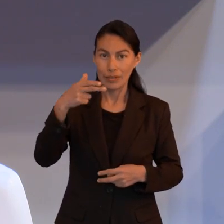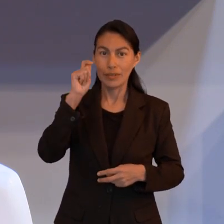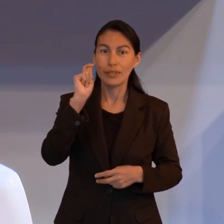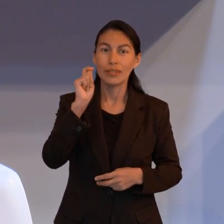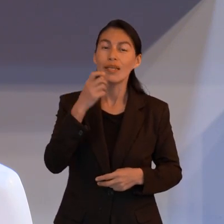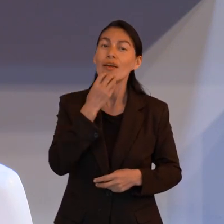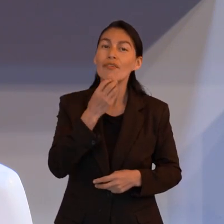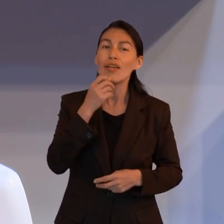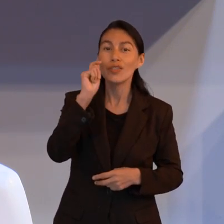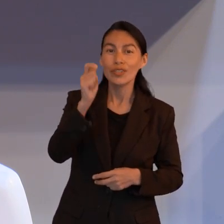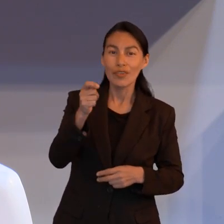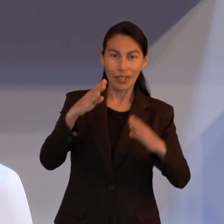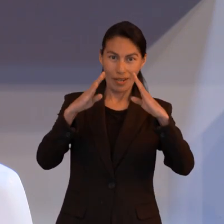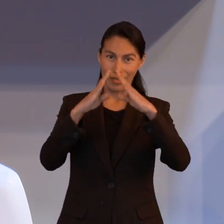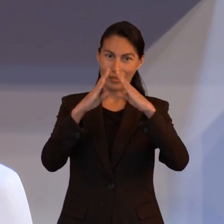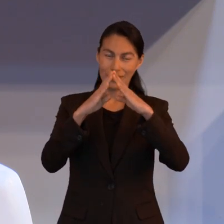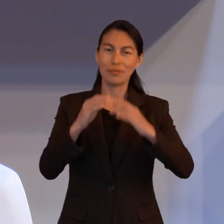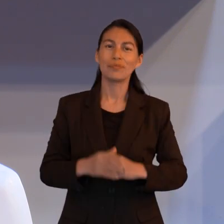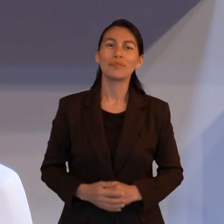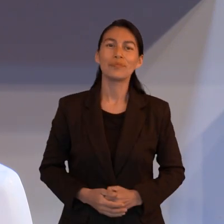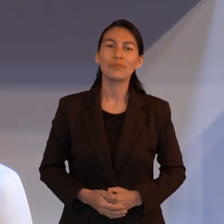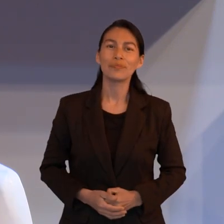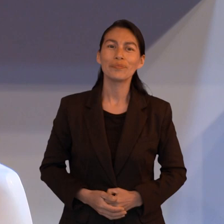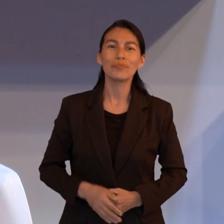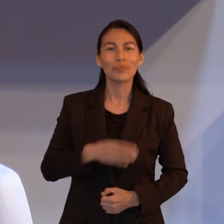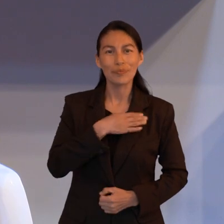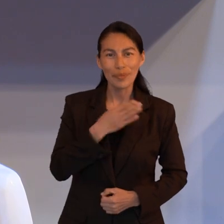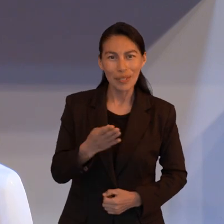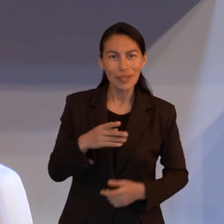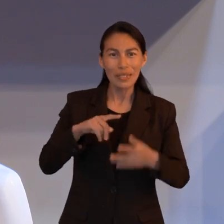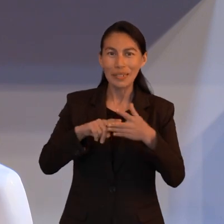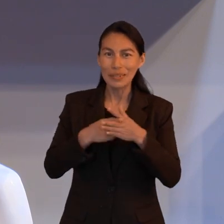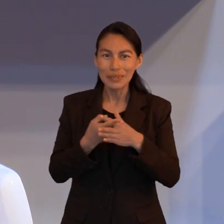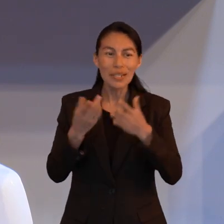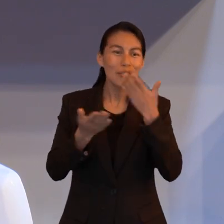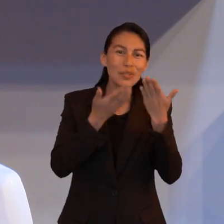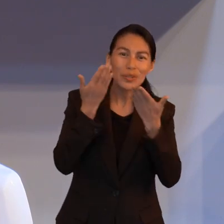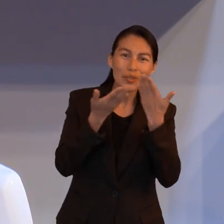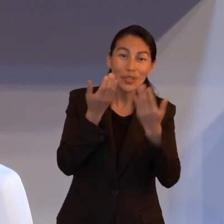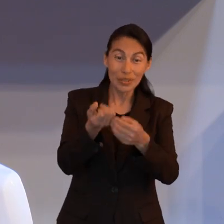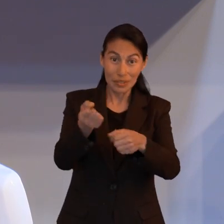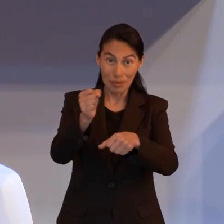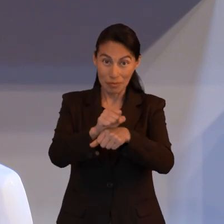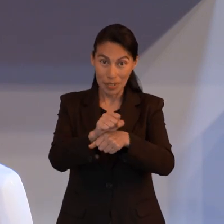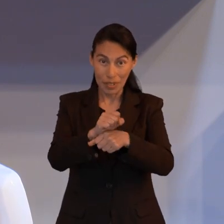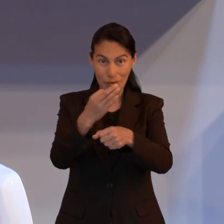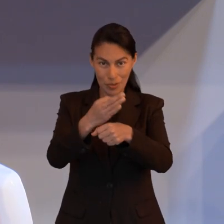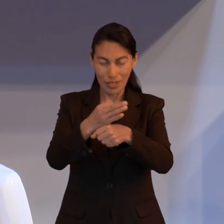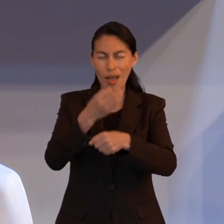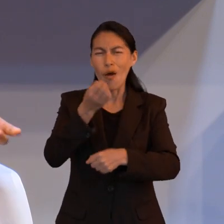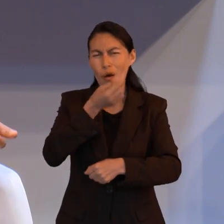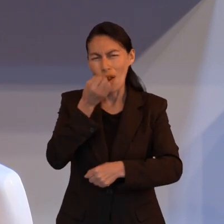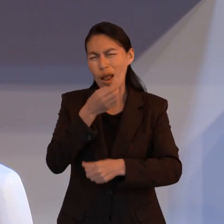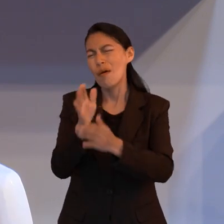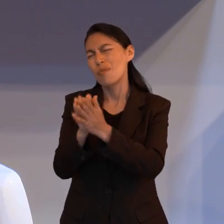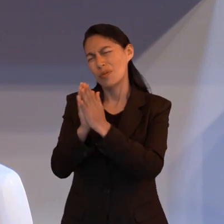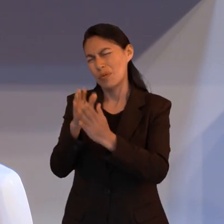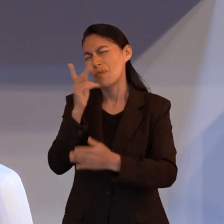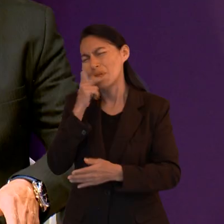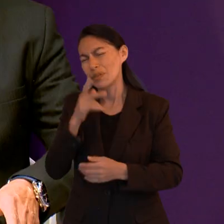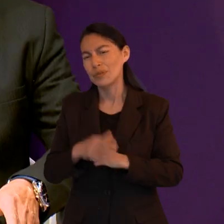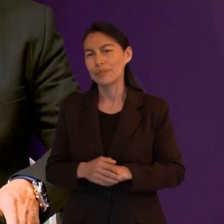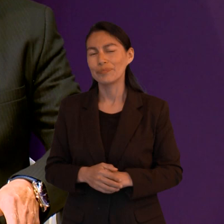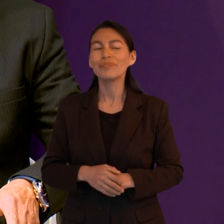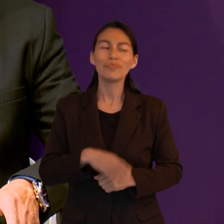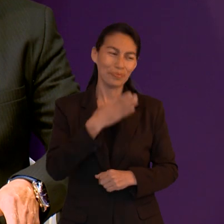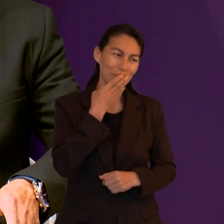alfabeto hebreo, la segunda, que significa casa. Y bueno, para iniciar el estudio de esta semana, vamos a iniciar con una oración. Pastor, ¿nos puede guiar, por